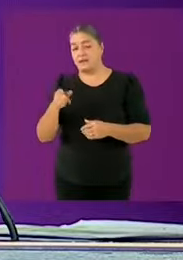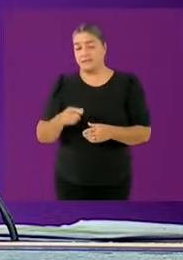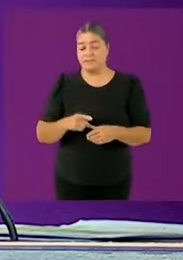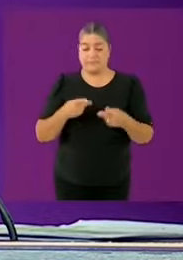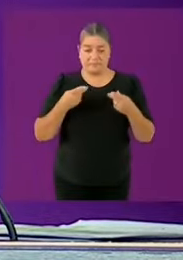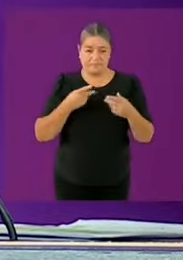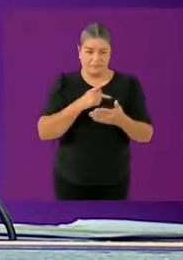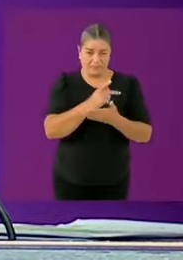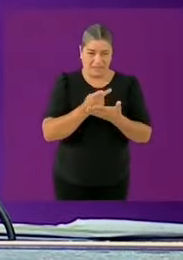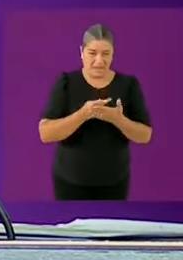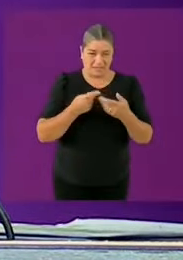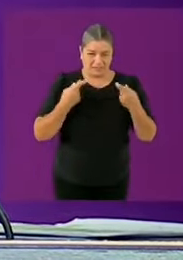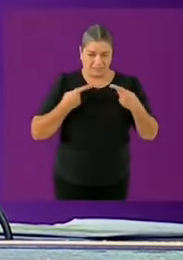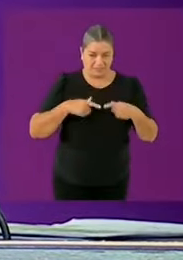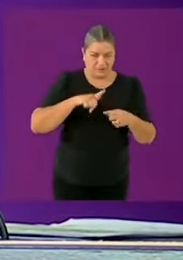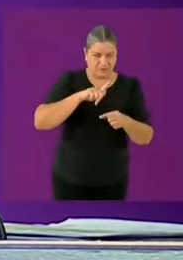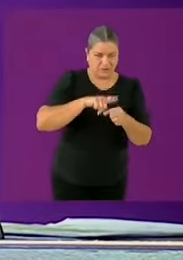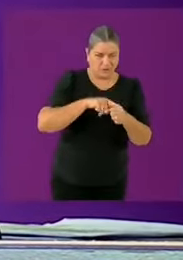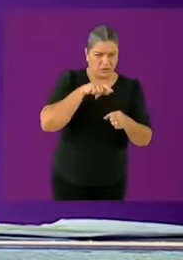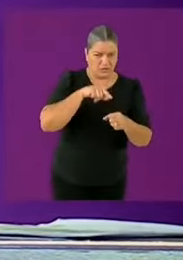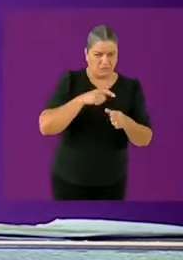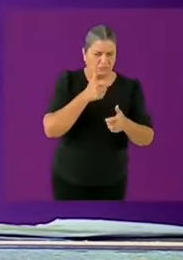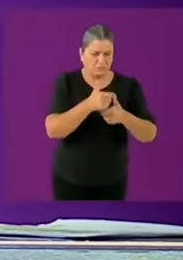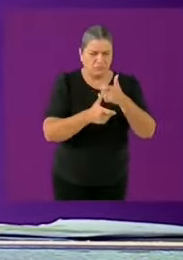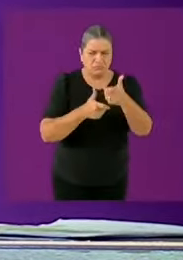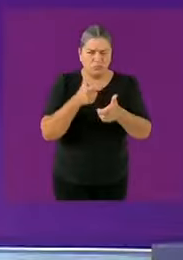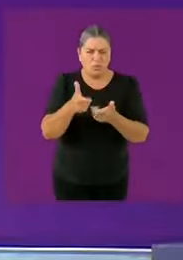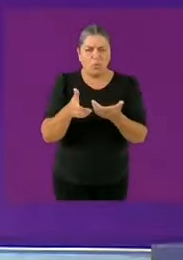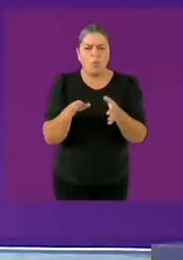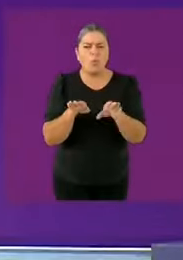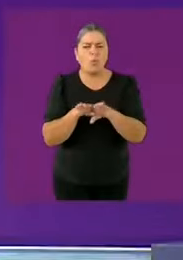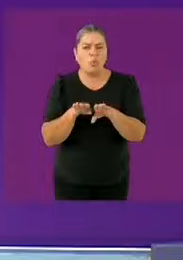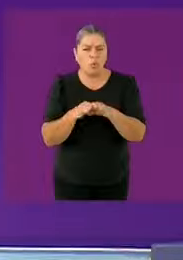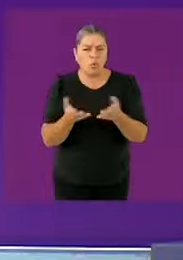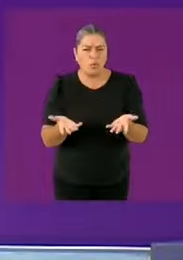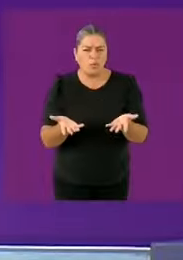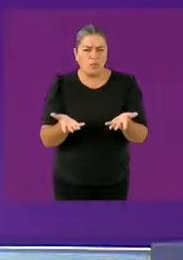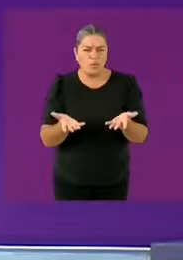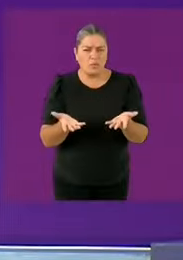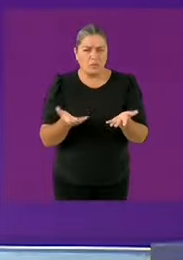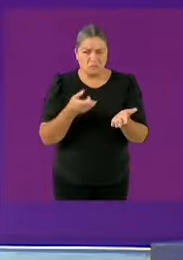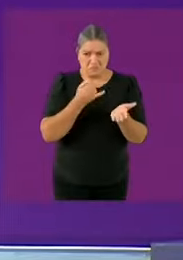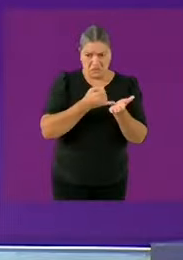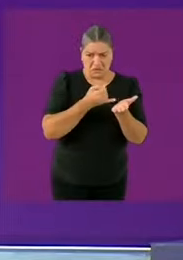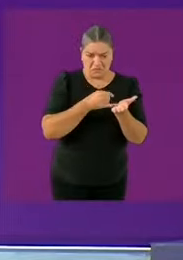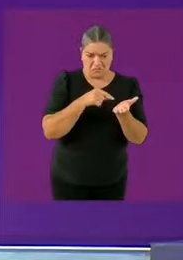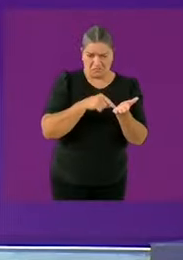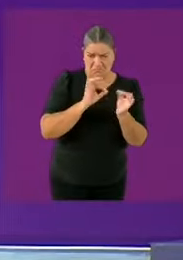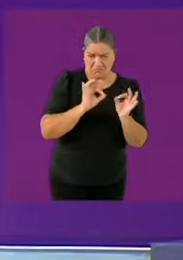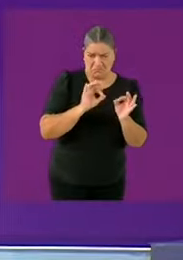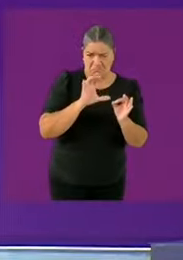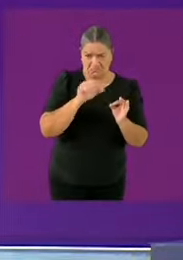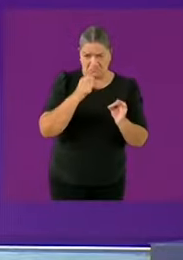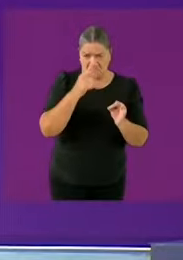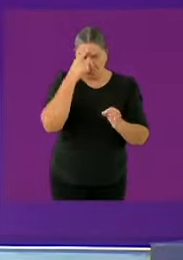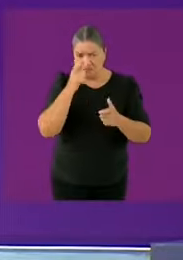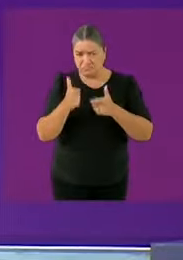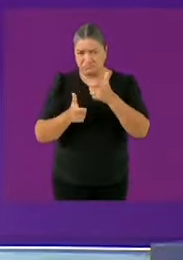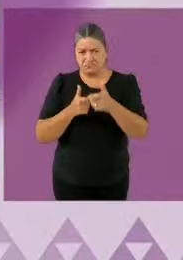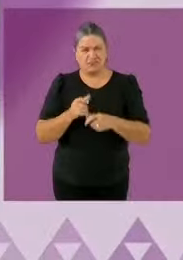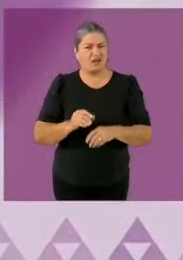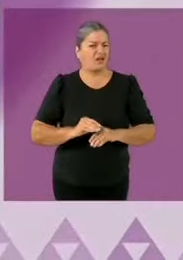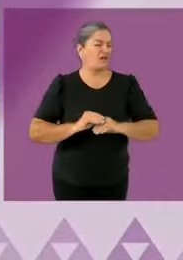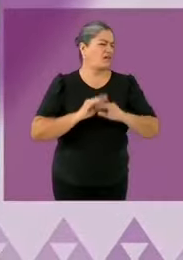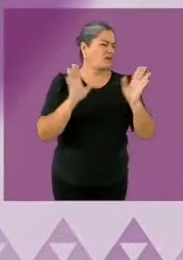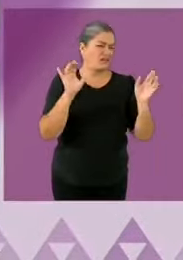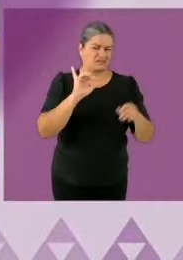con el presupuesto que hoy por hoy hay? supuesto alcanza por el presupuesto en el caso de las mujeres son 18 mil millones de pesos en el primer año en el caso de los